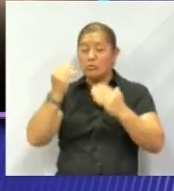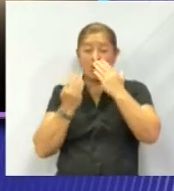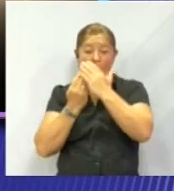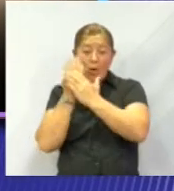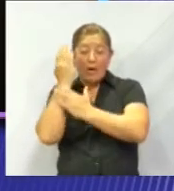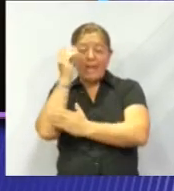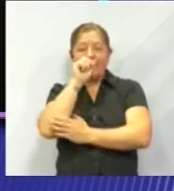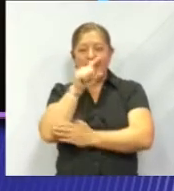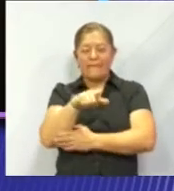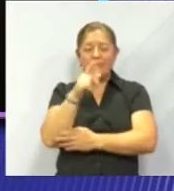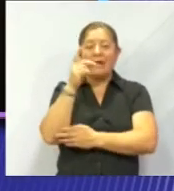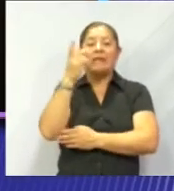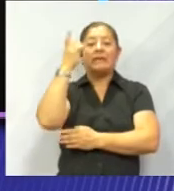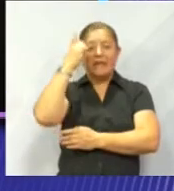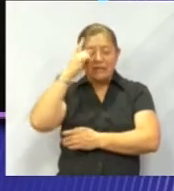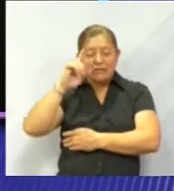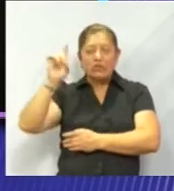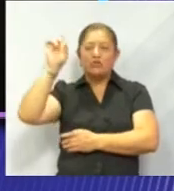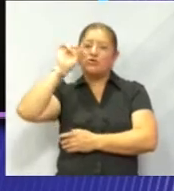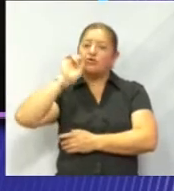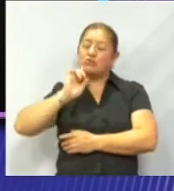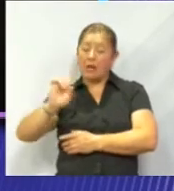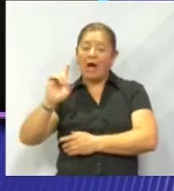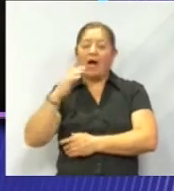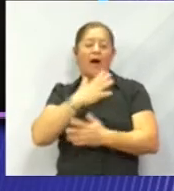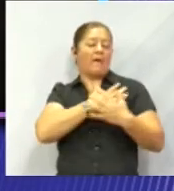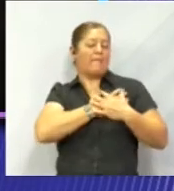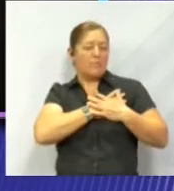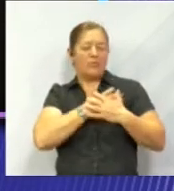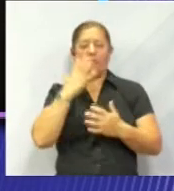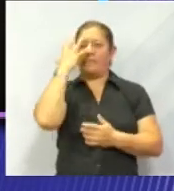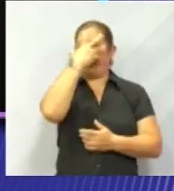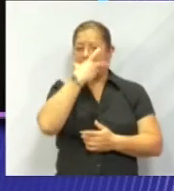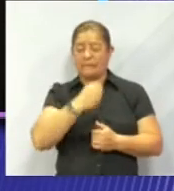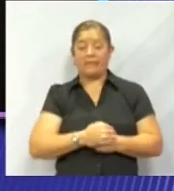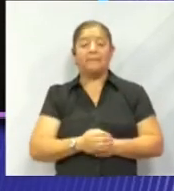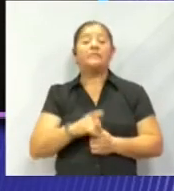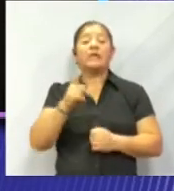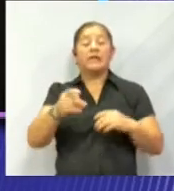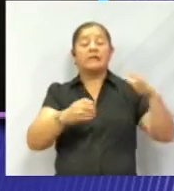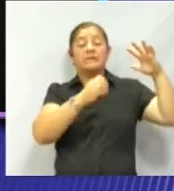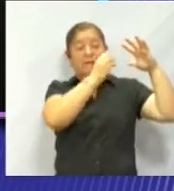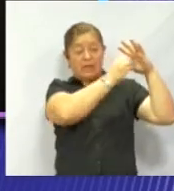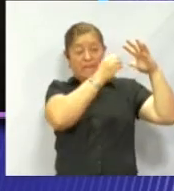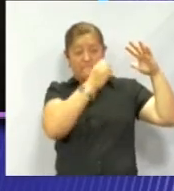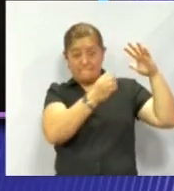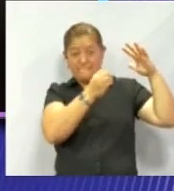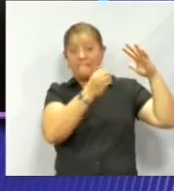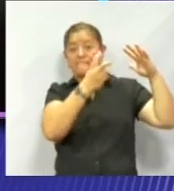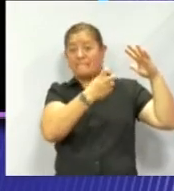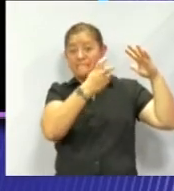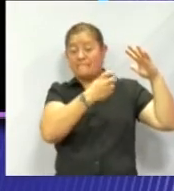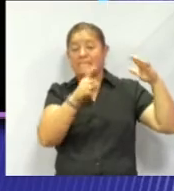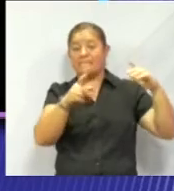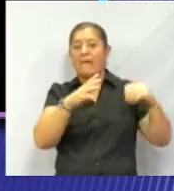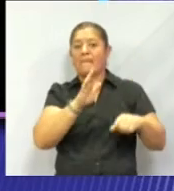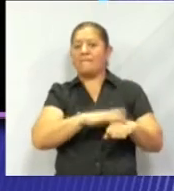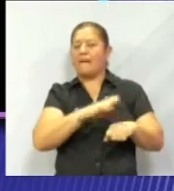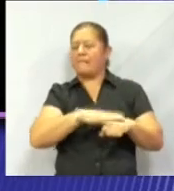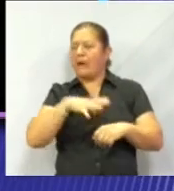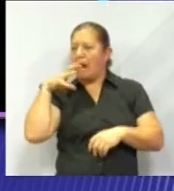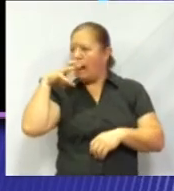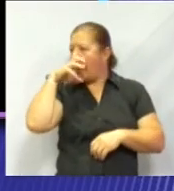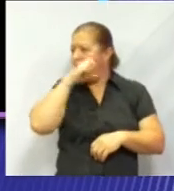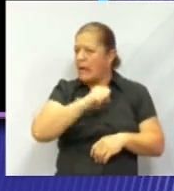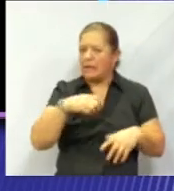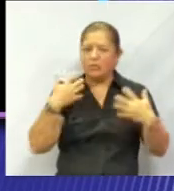del amor y la belleza. Pero déjame también te platico que es el planeta con mayor actividad volcánica, el más caliente,